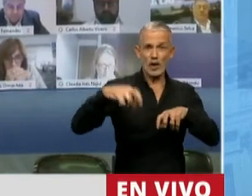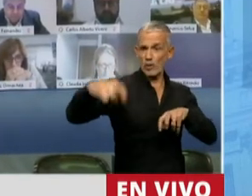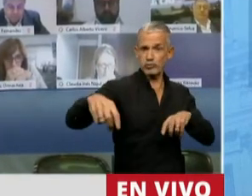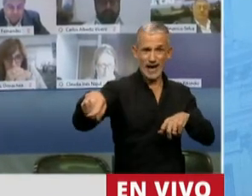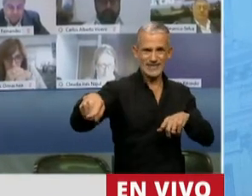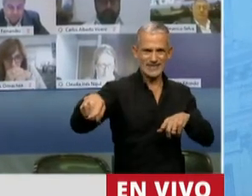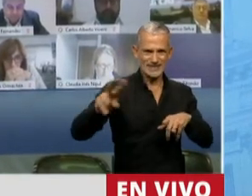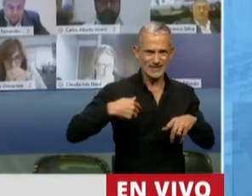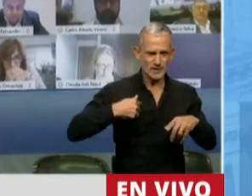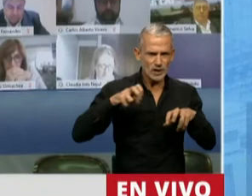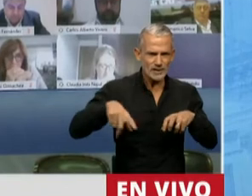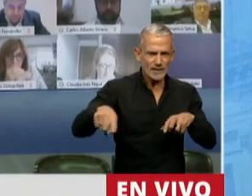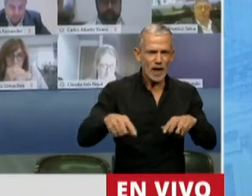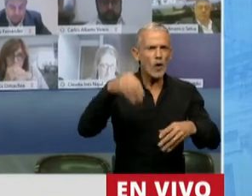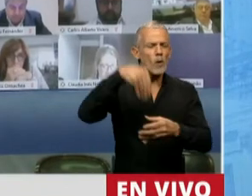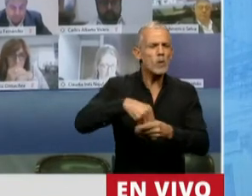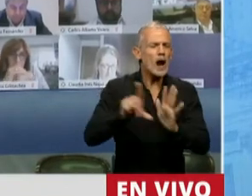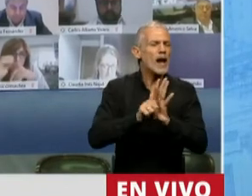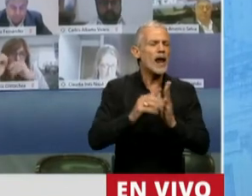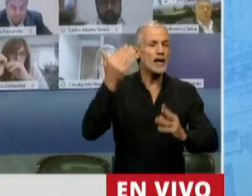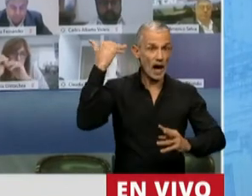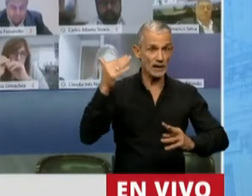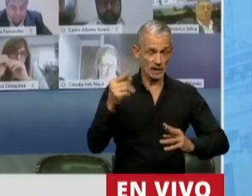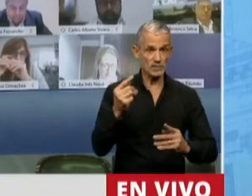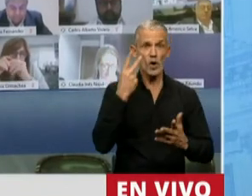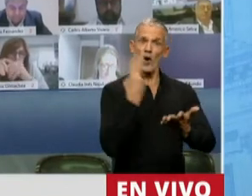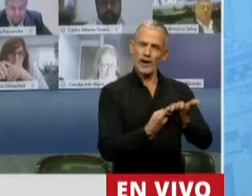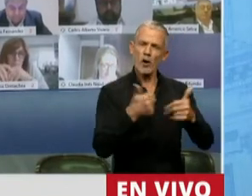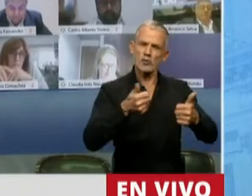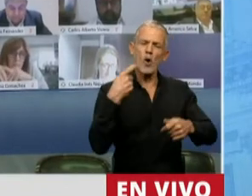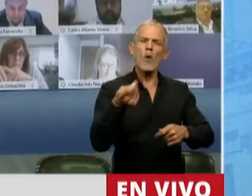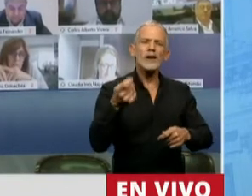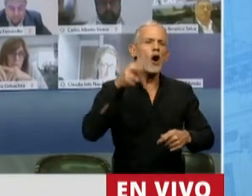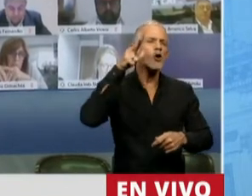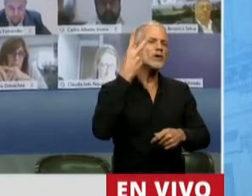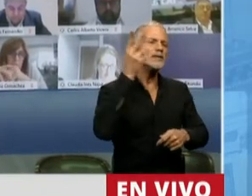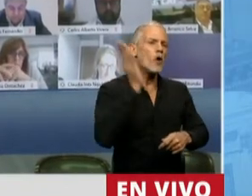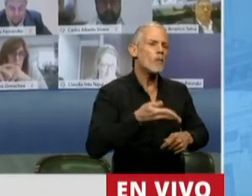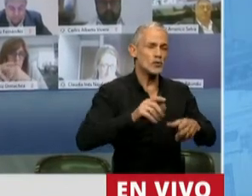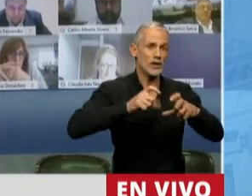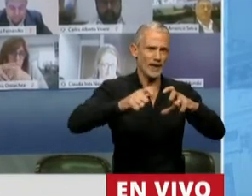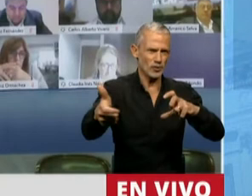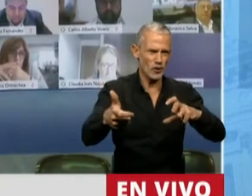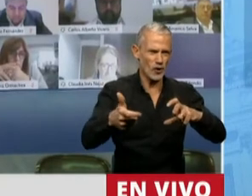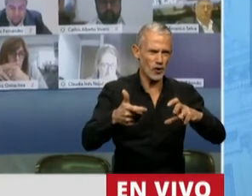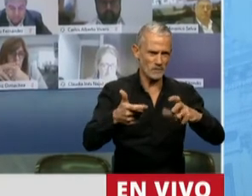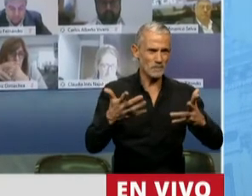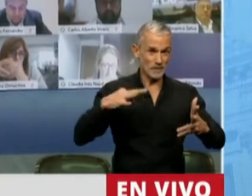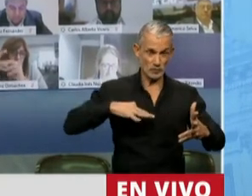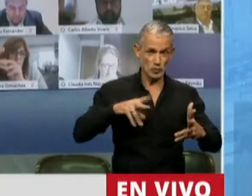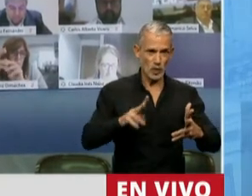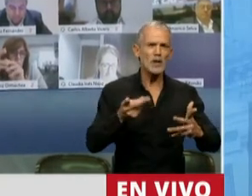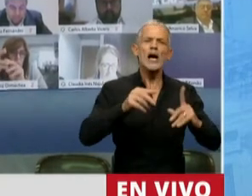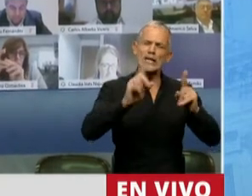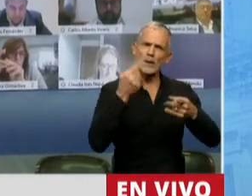y votamos una ley que le reconocía a los jubilados el 82% móvil y además